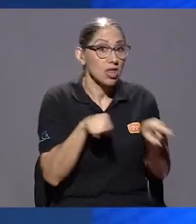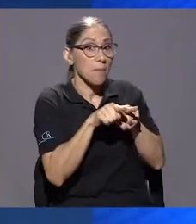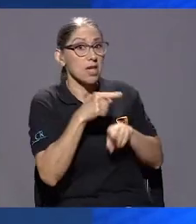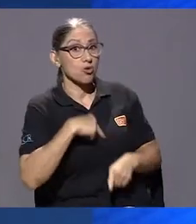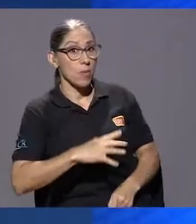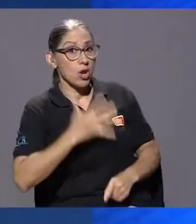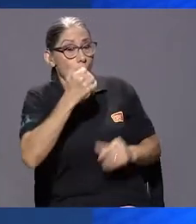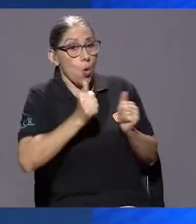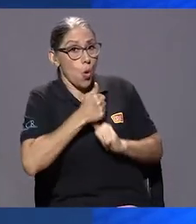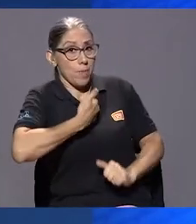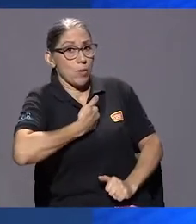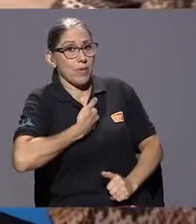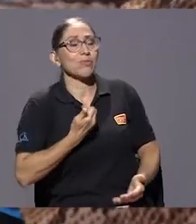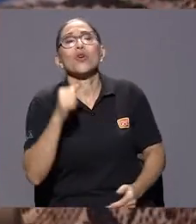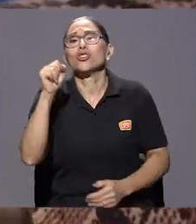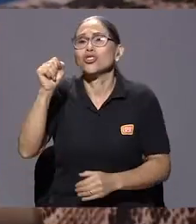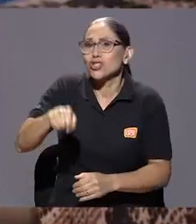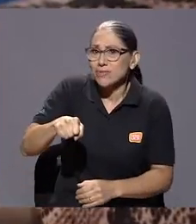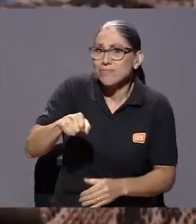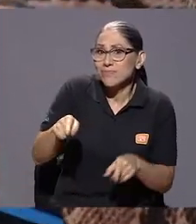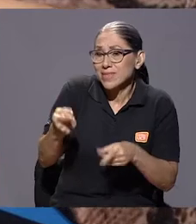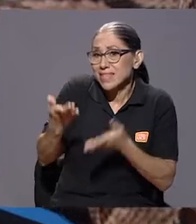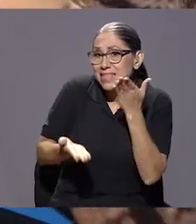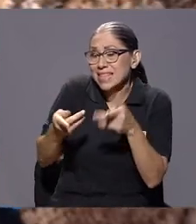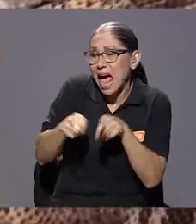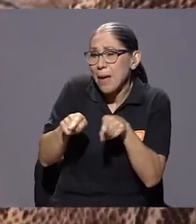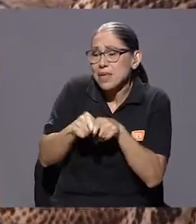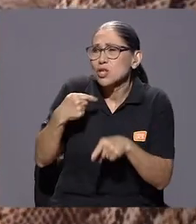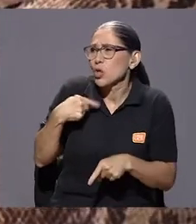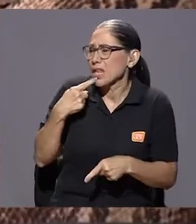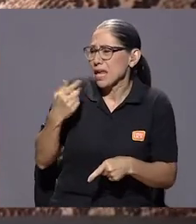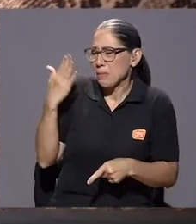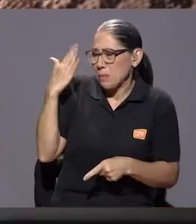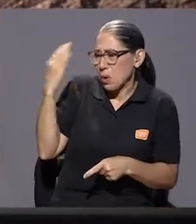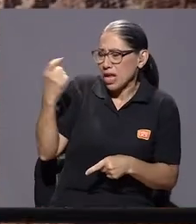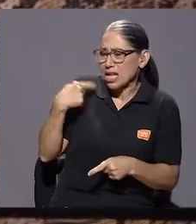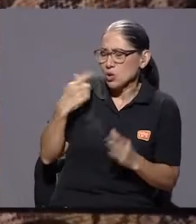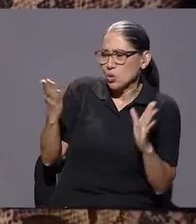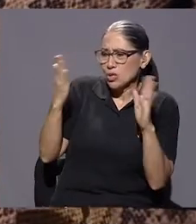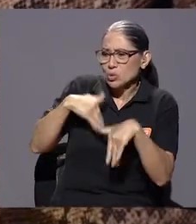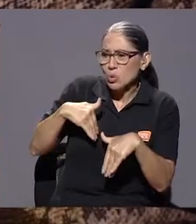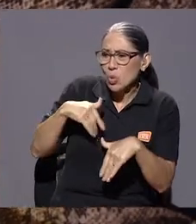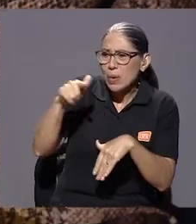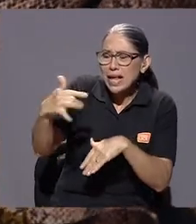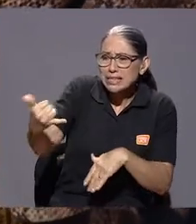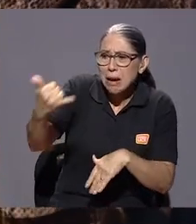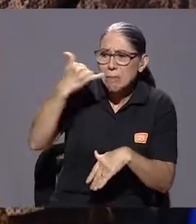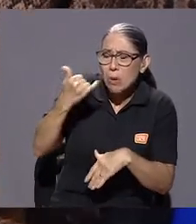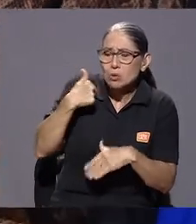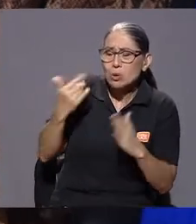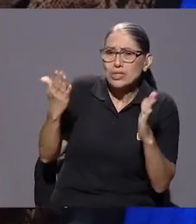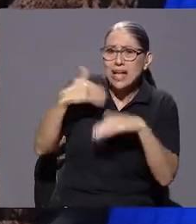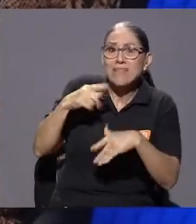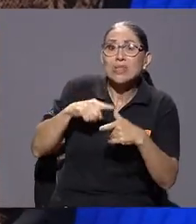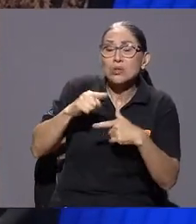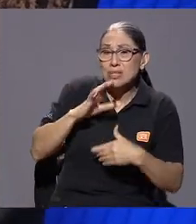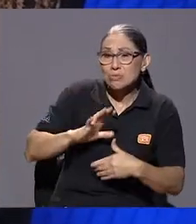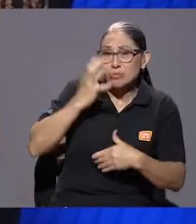estuve, porque yo no fui la persona que atendió esa llamada. Entonces hay una etapa de ira también, donde yo estoy sumamente molesto. Hay una etapa de negociación,